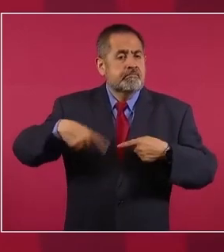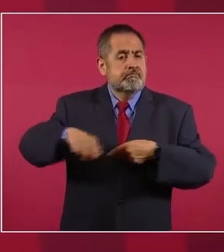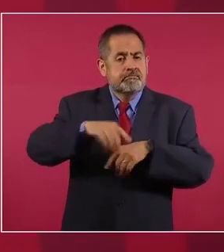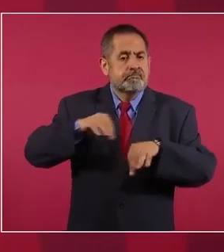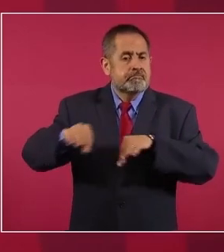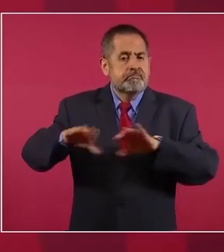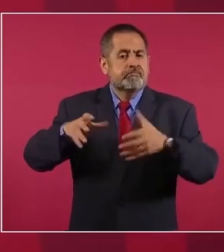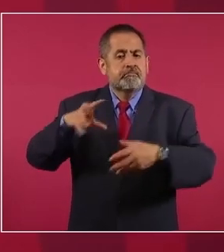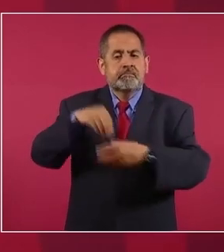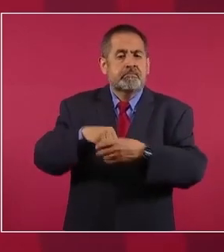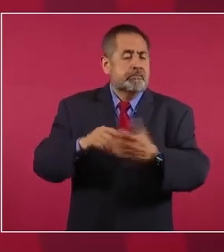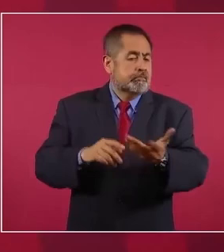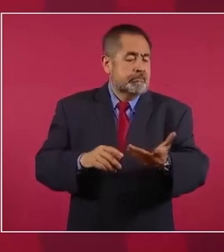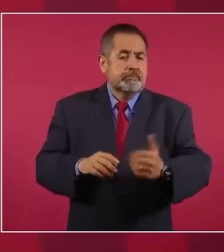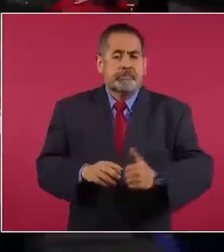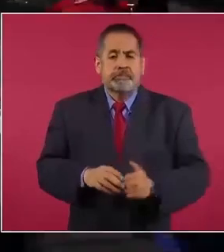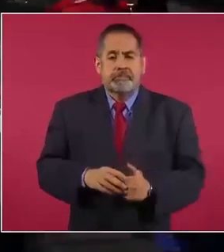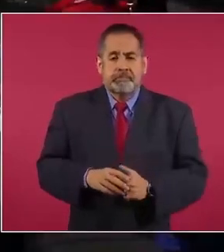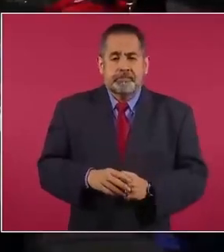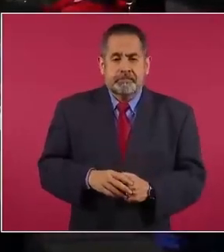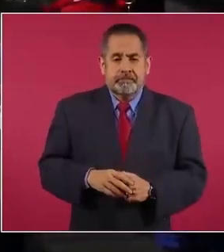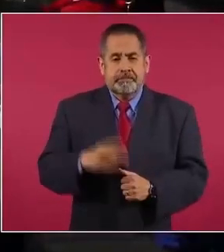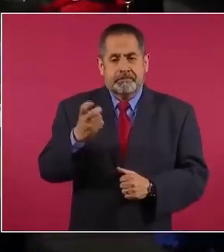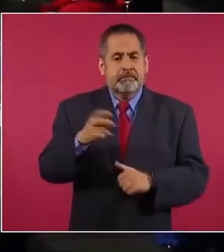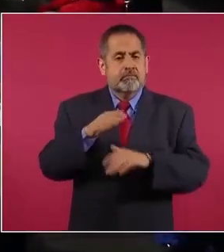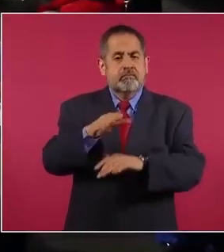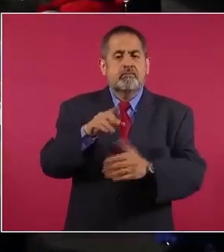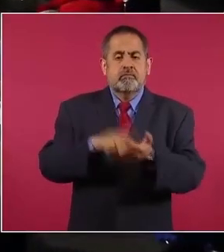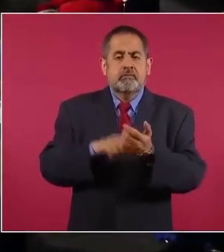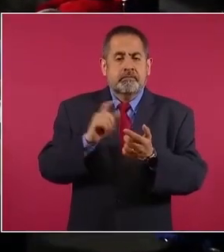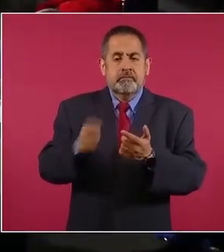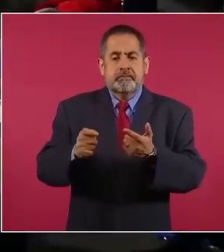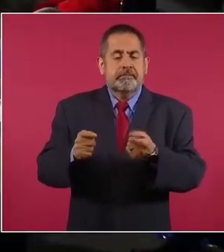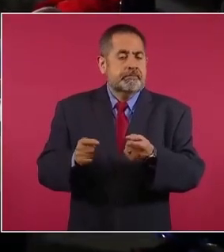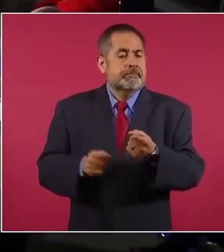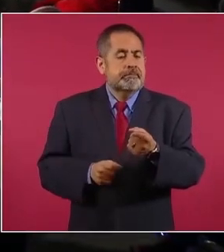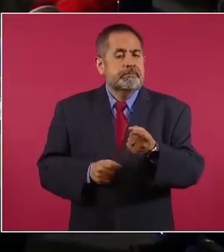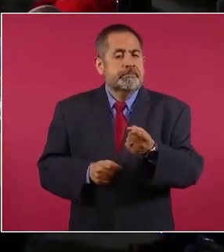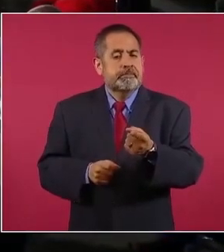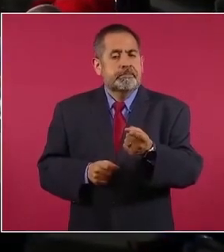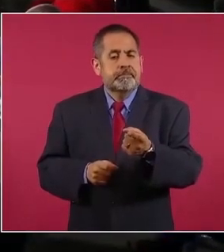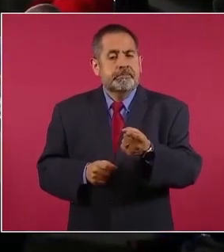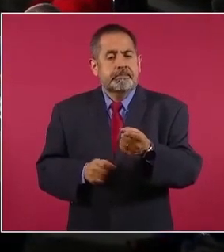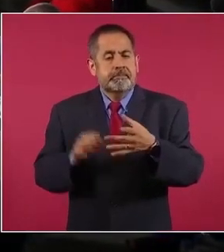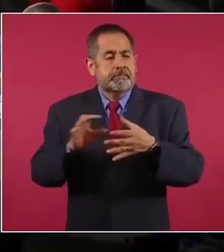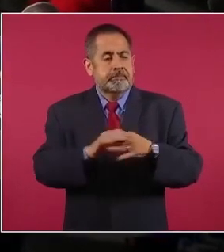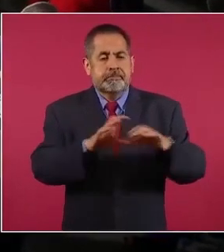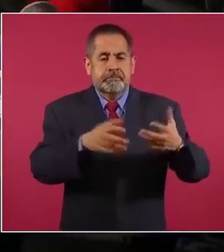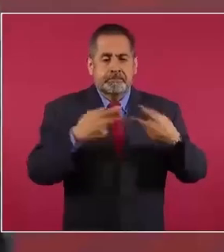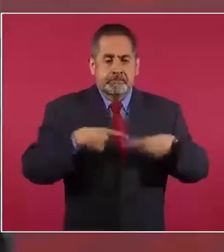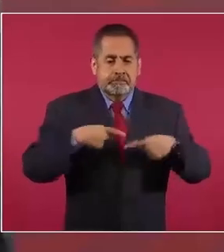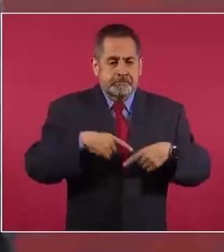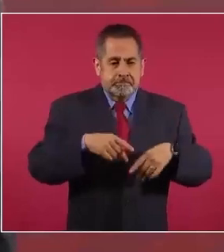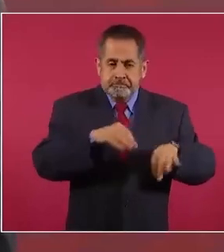eso por lo que tiene que ver con el sector obrero